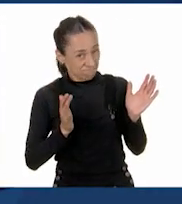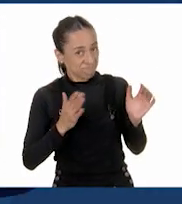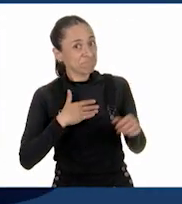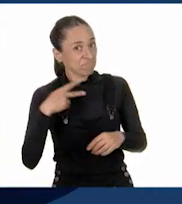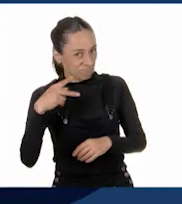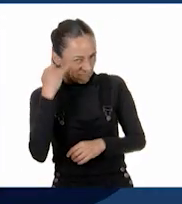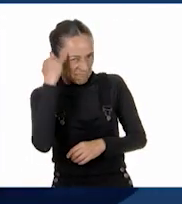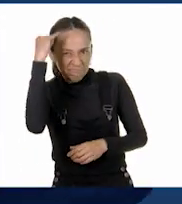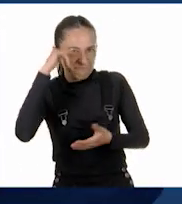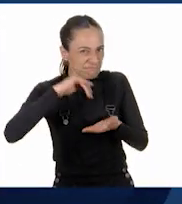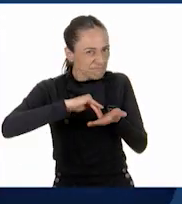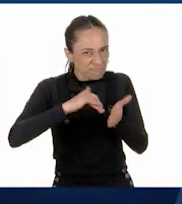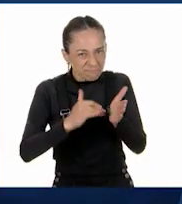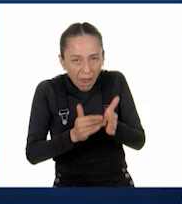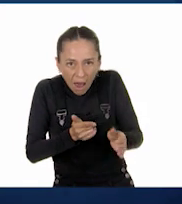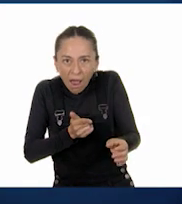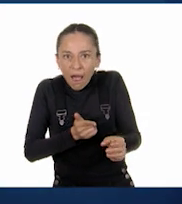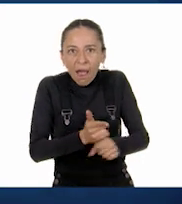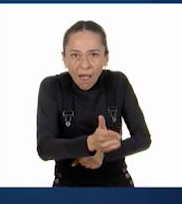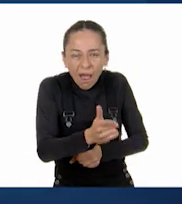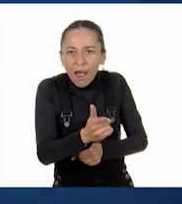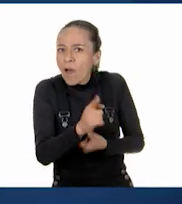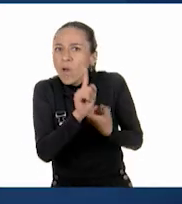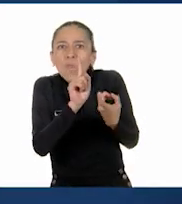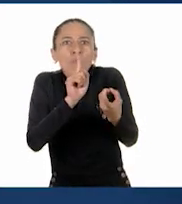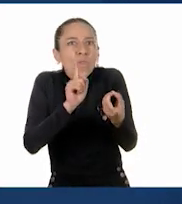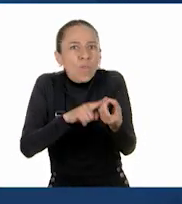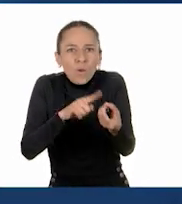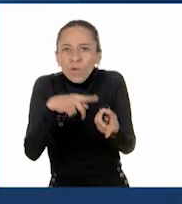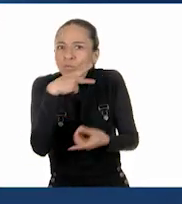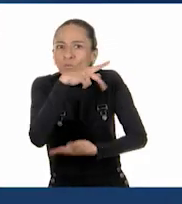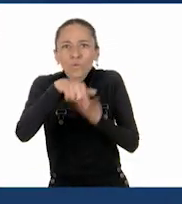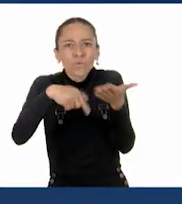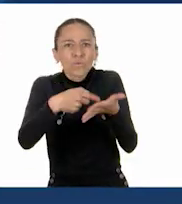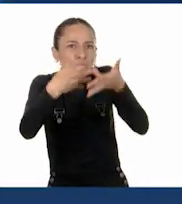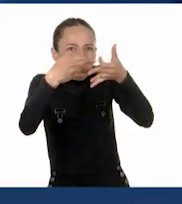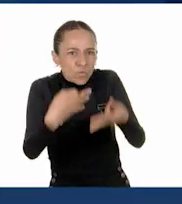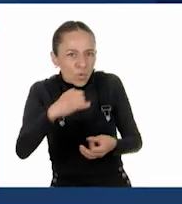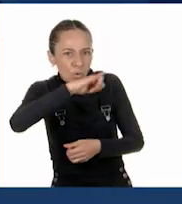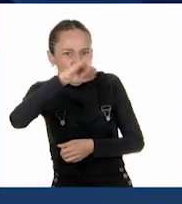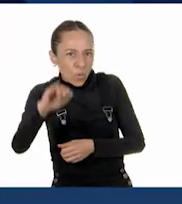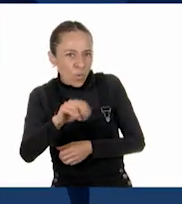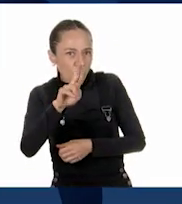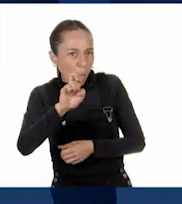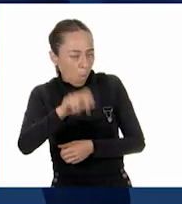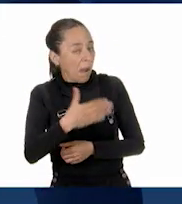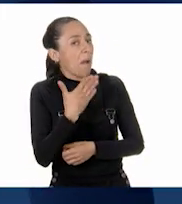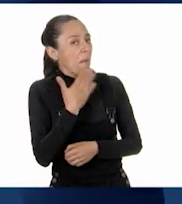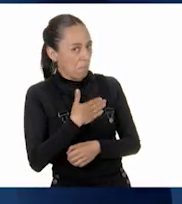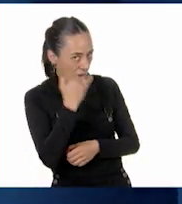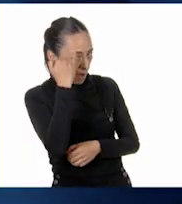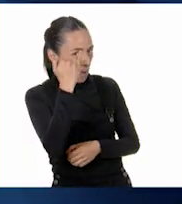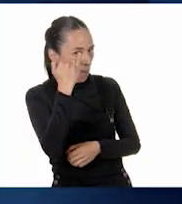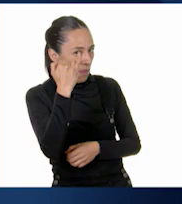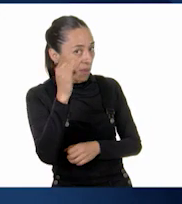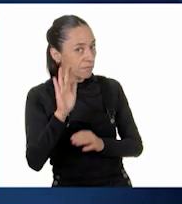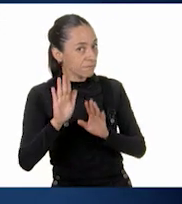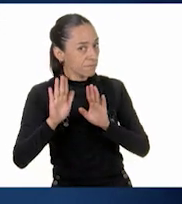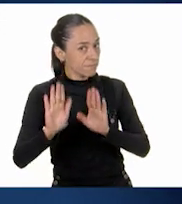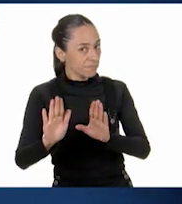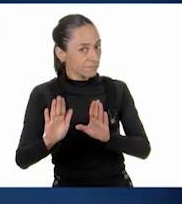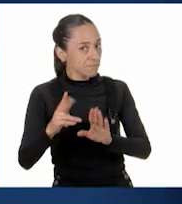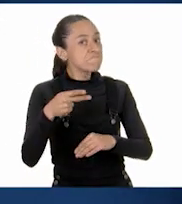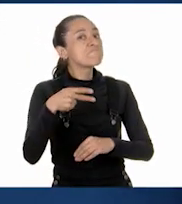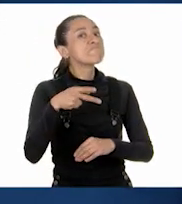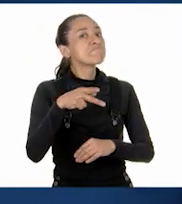ocurrió para encontrar el punto donde se encontraba Juan. Pero ya se dieron cuenta de que no han respondido